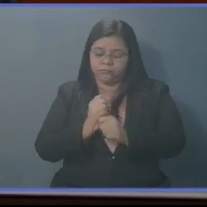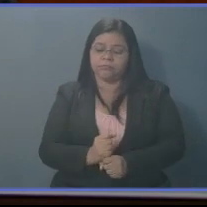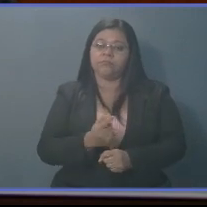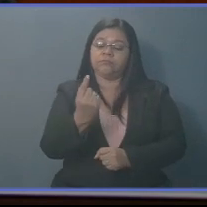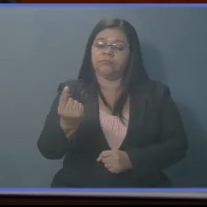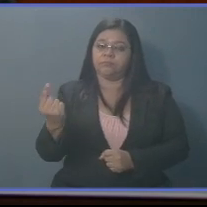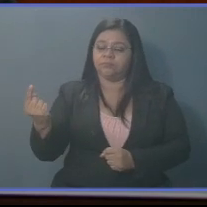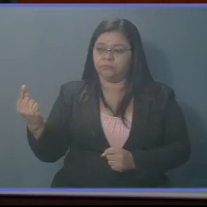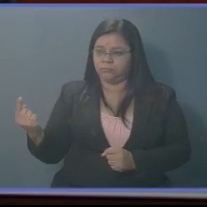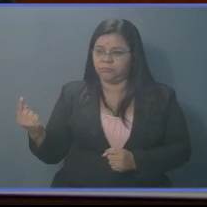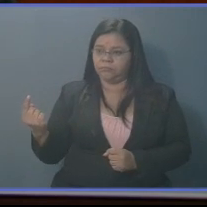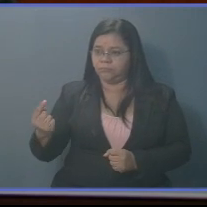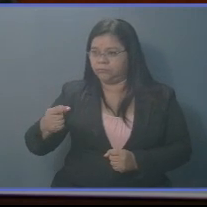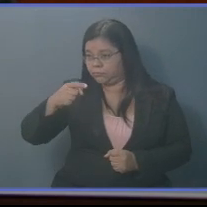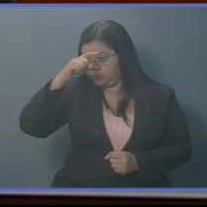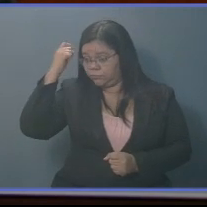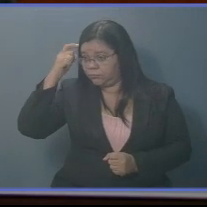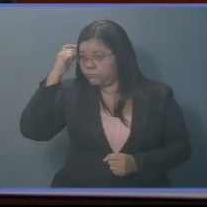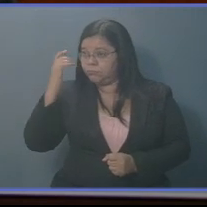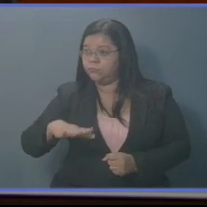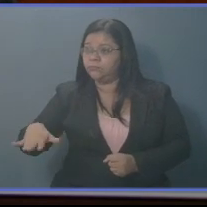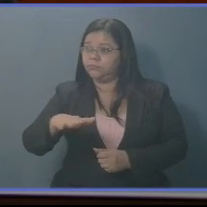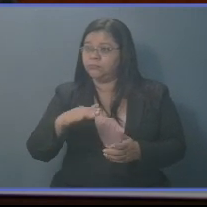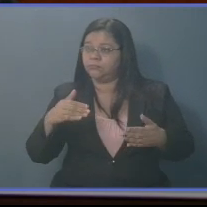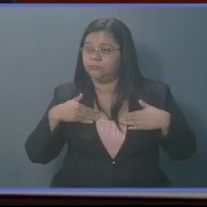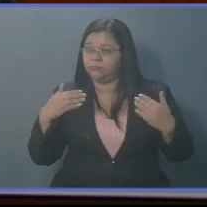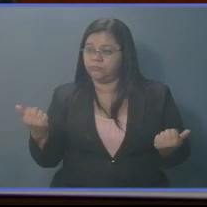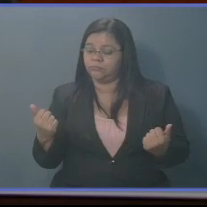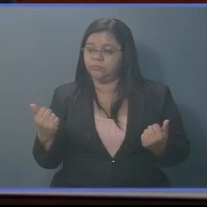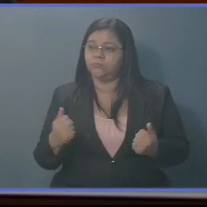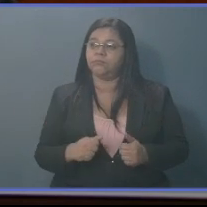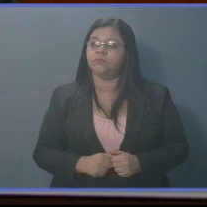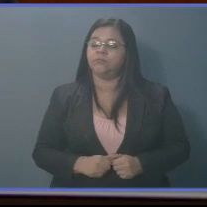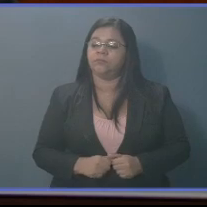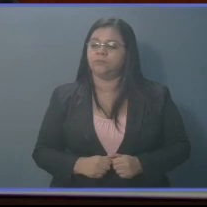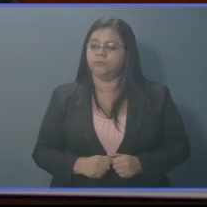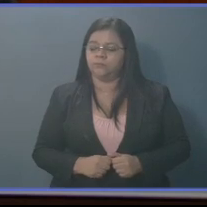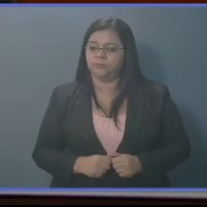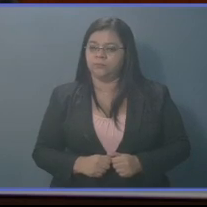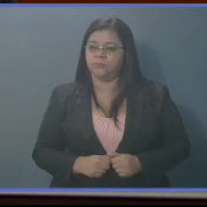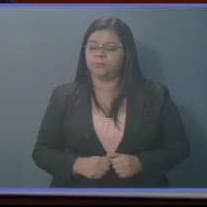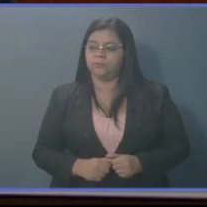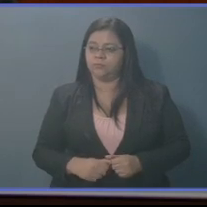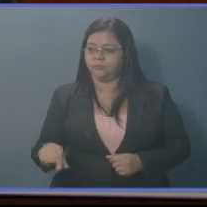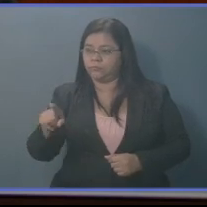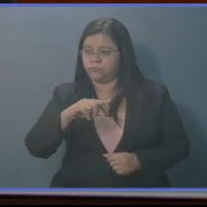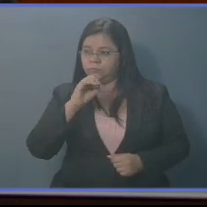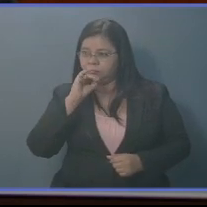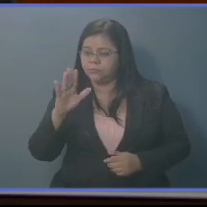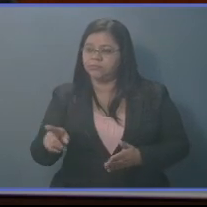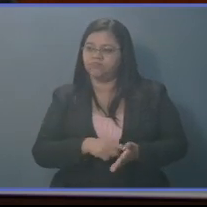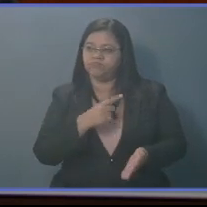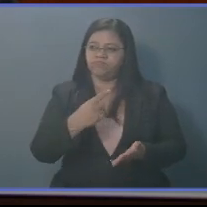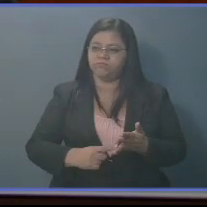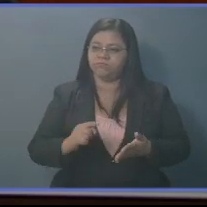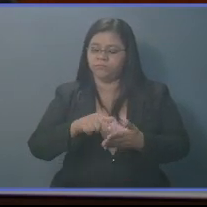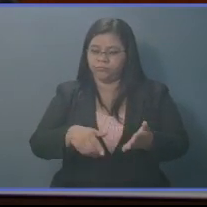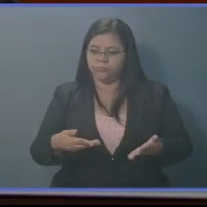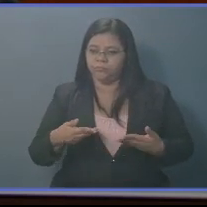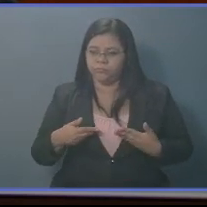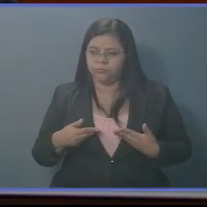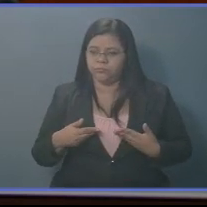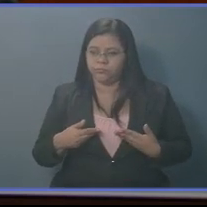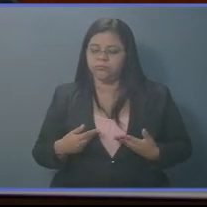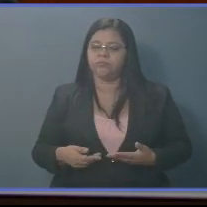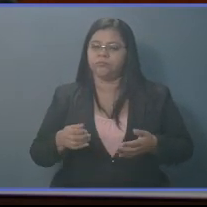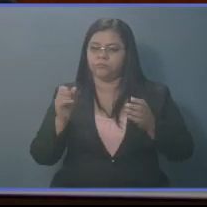personal de salud pública, donde usted les ha vetado el derecho a tener